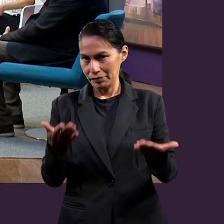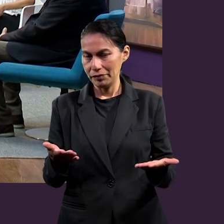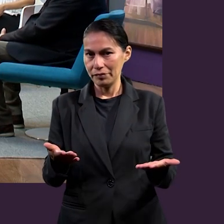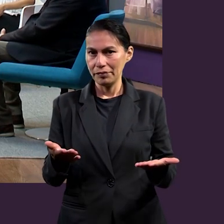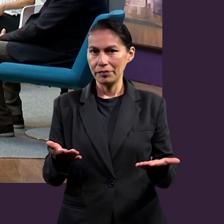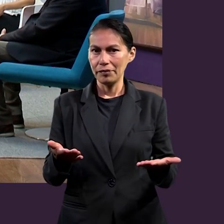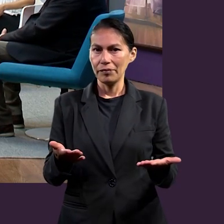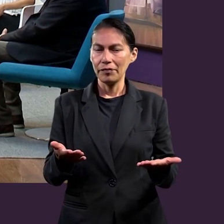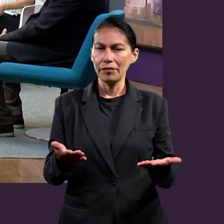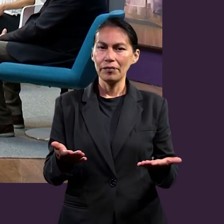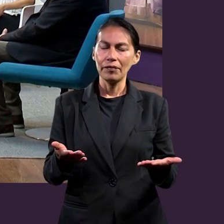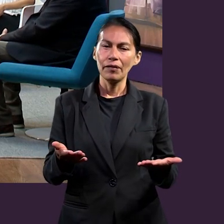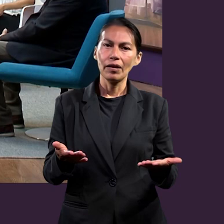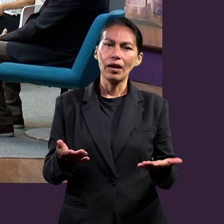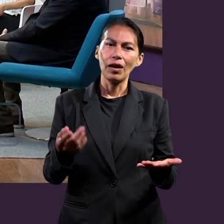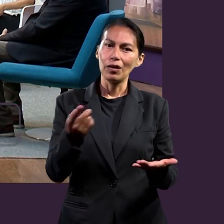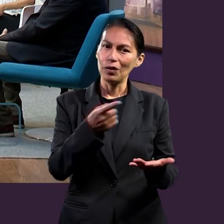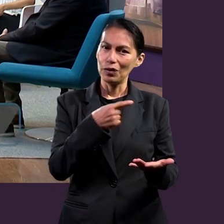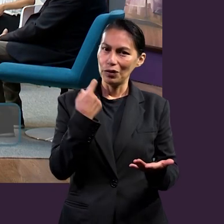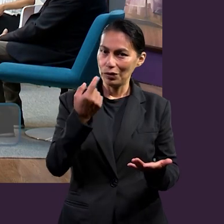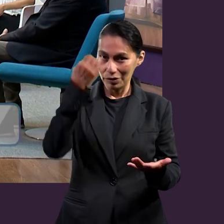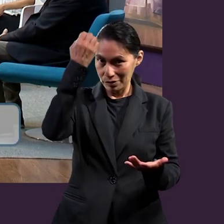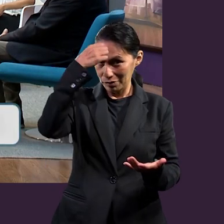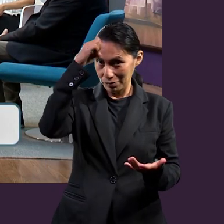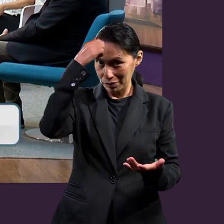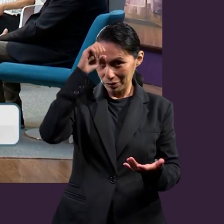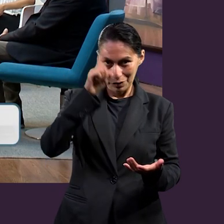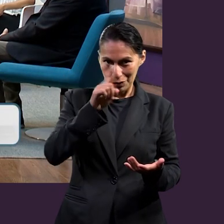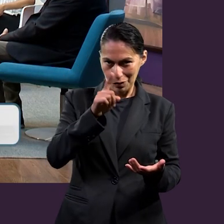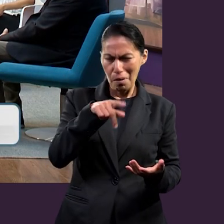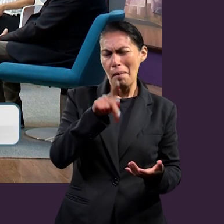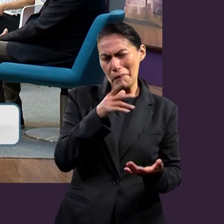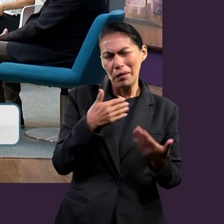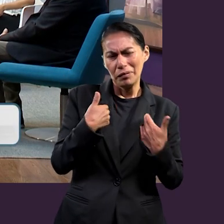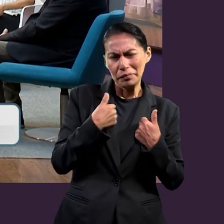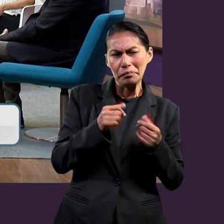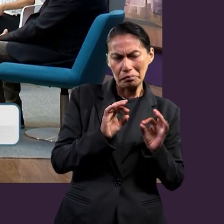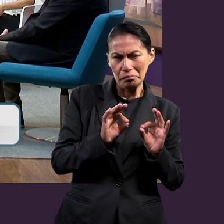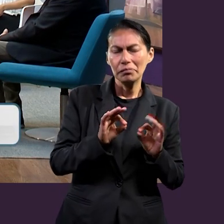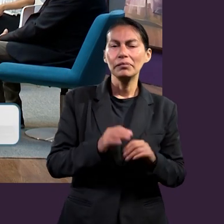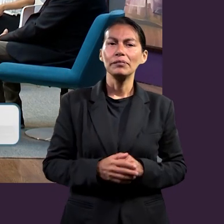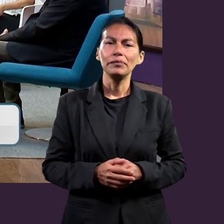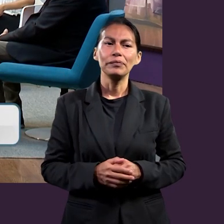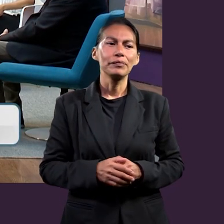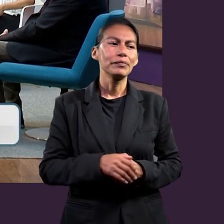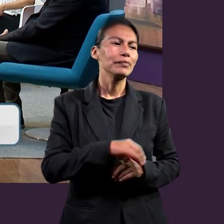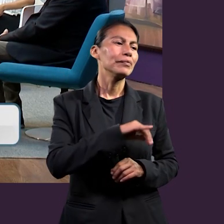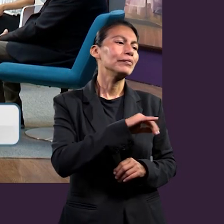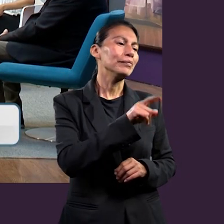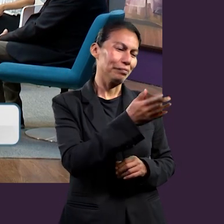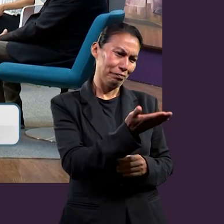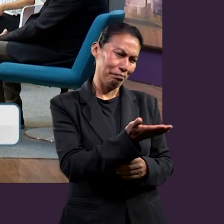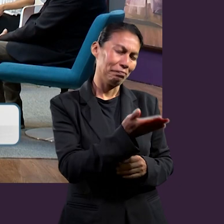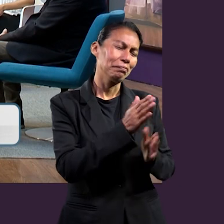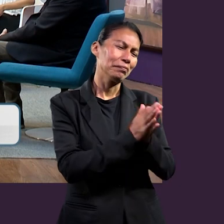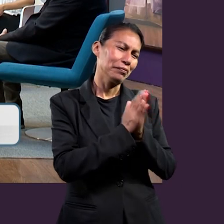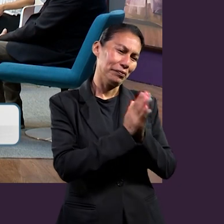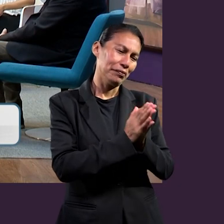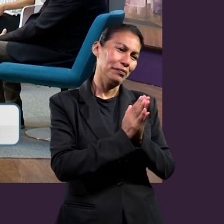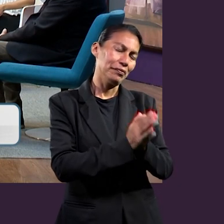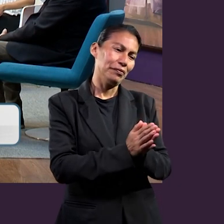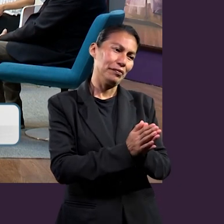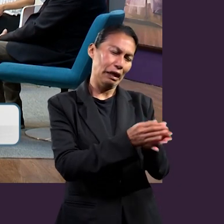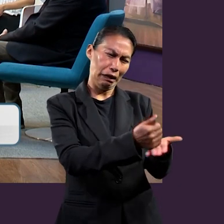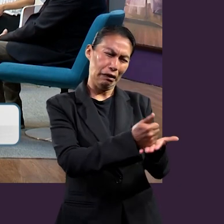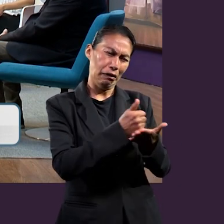vamos ahora a algunos asuntos que nosotros no somos tan expertos, pero sí podemos manejar, ¿no? Jacqueline, queremos